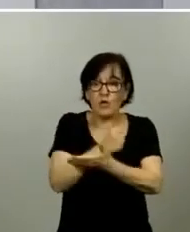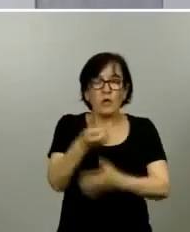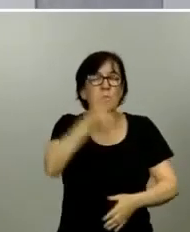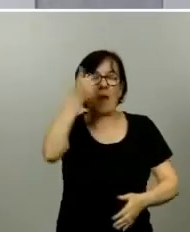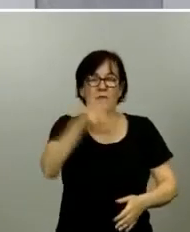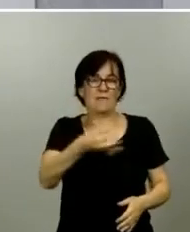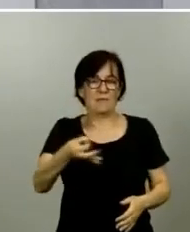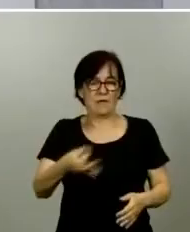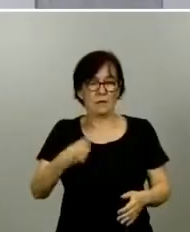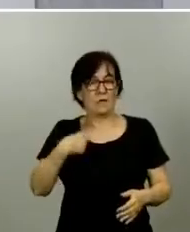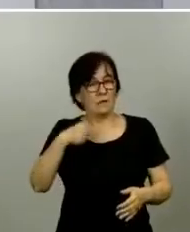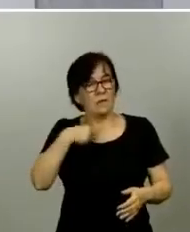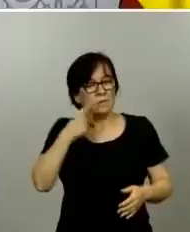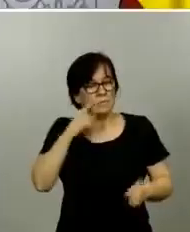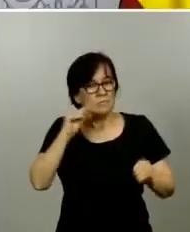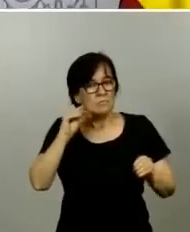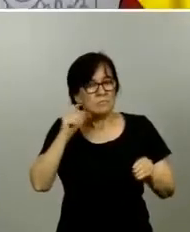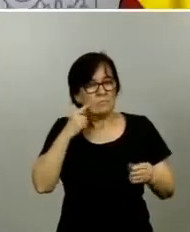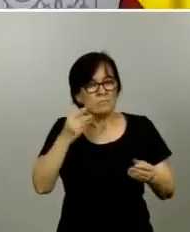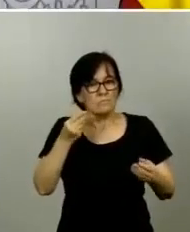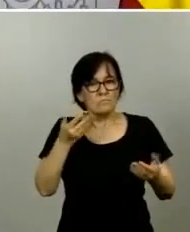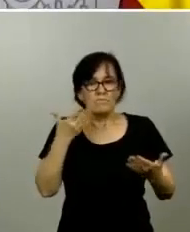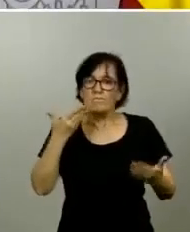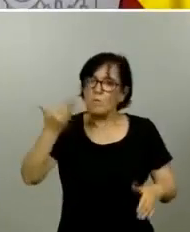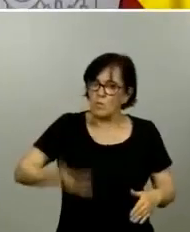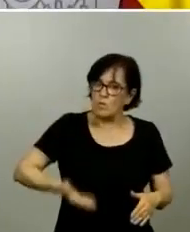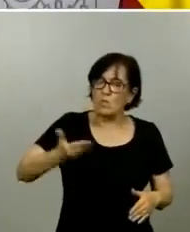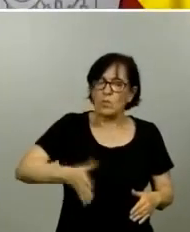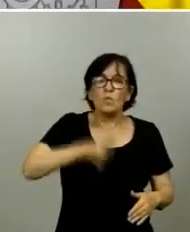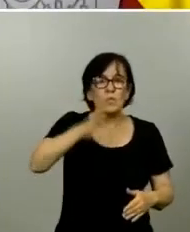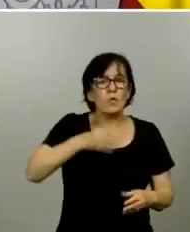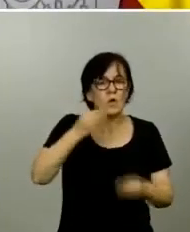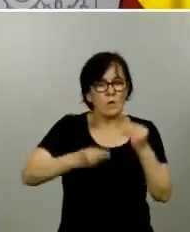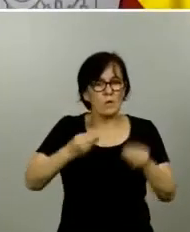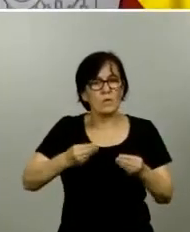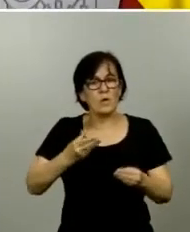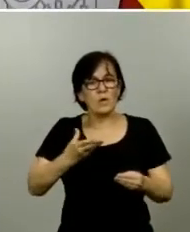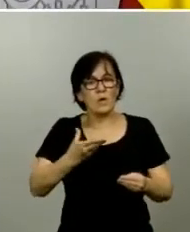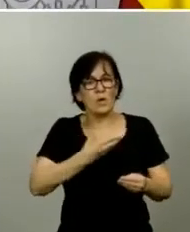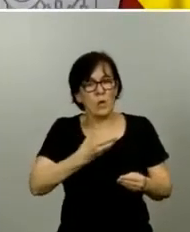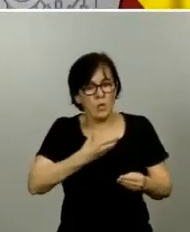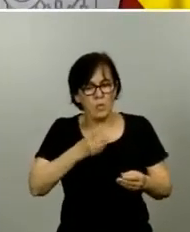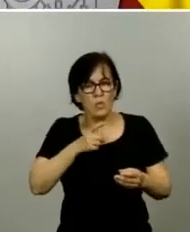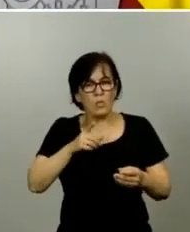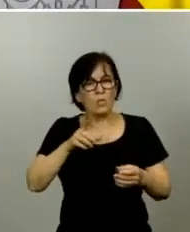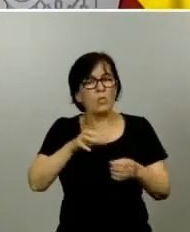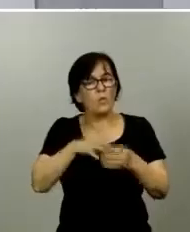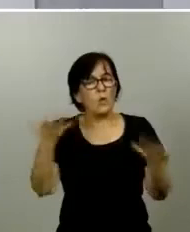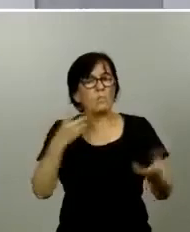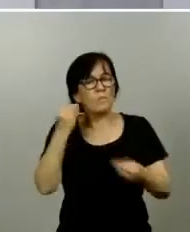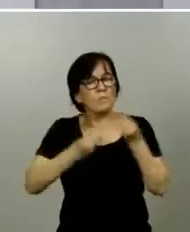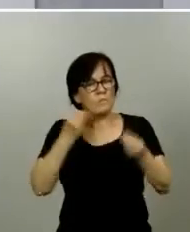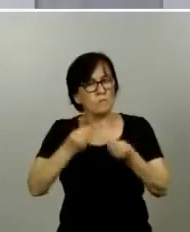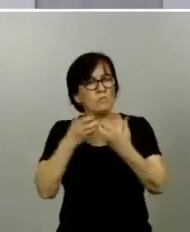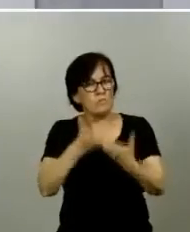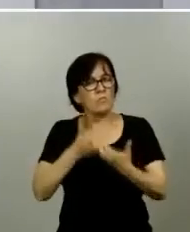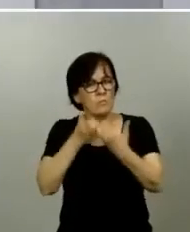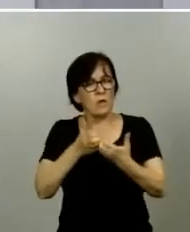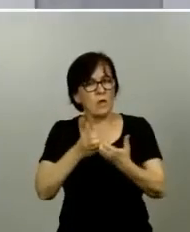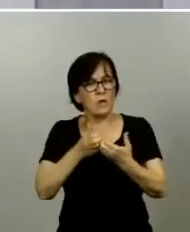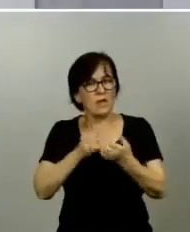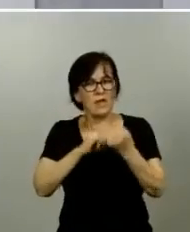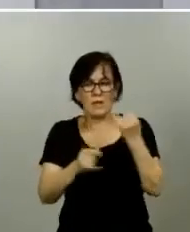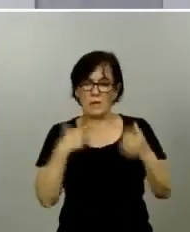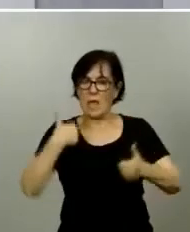quiero resaltar la enorme valía de todos los esfuerzos que hace el mundo municipal combatiendo esta crisis quiero insistir también en que hacer carreras